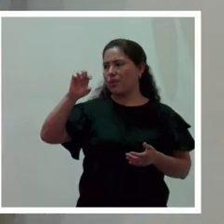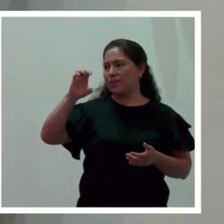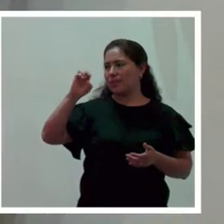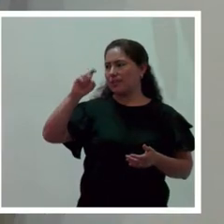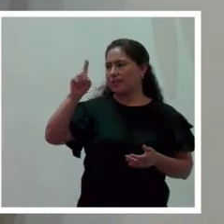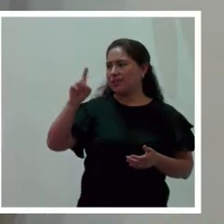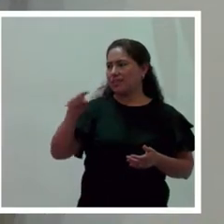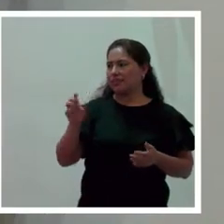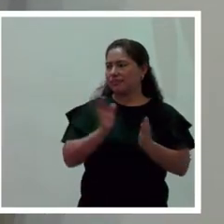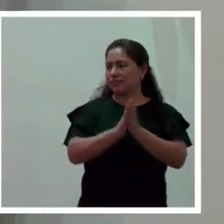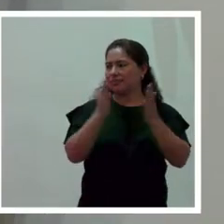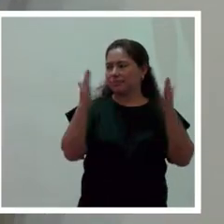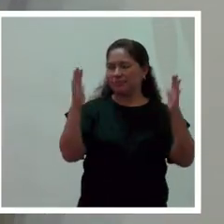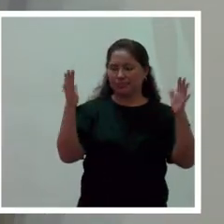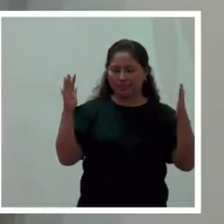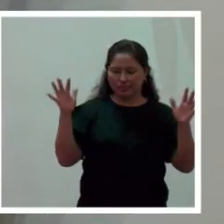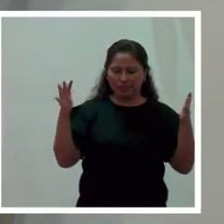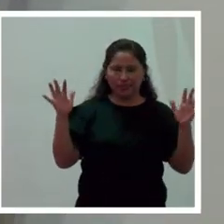Aplausos.